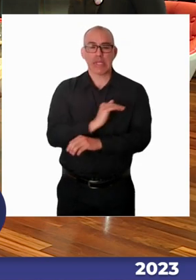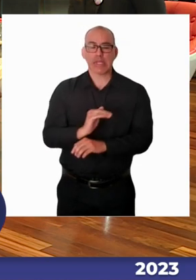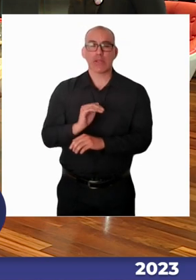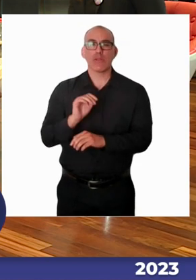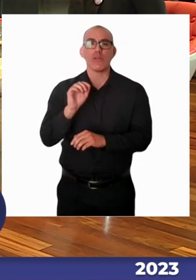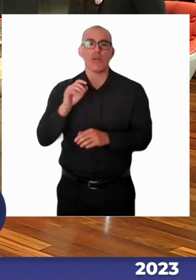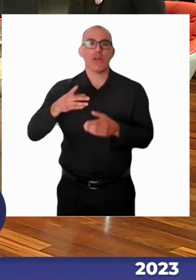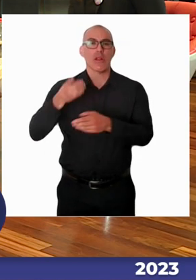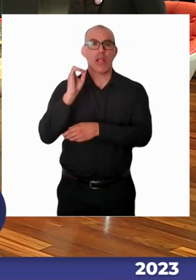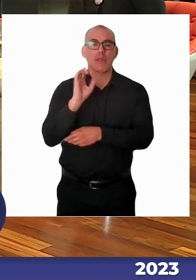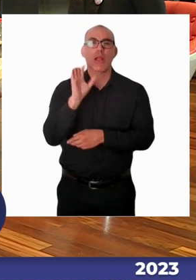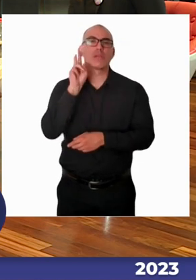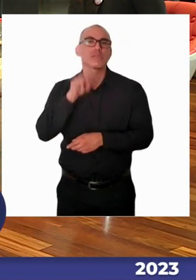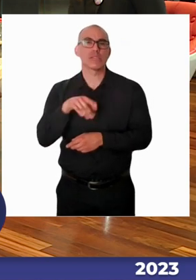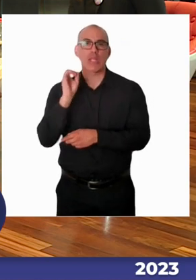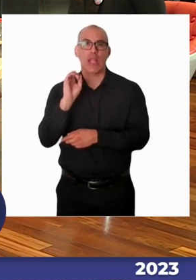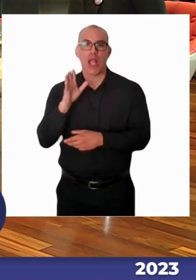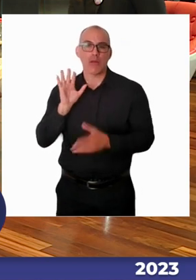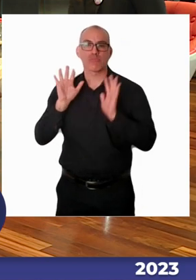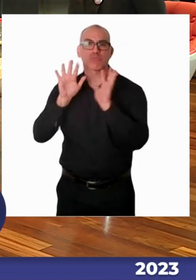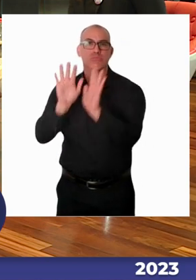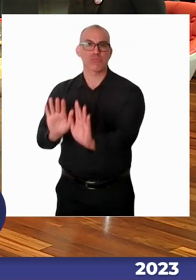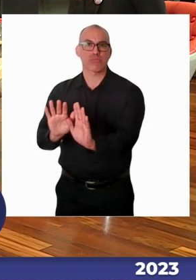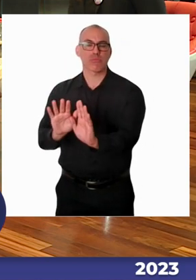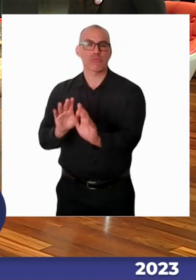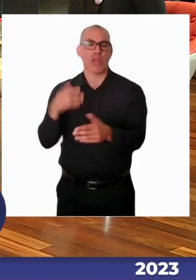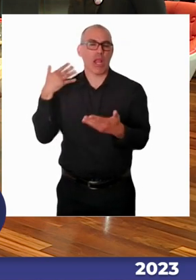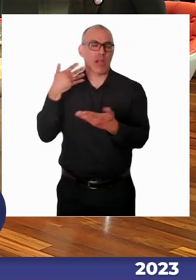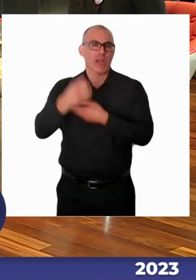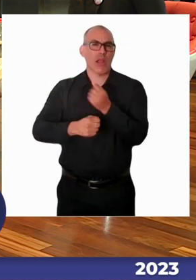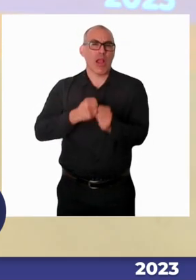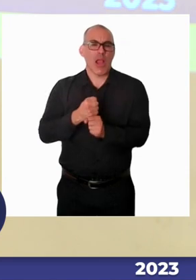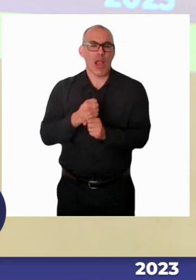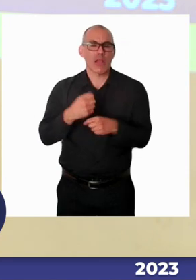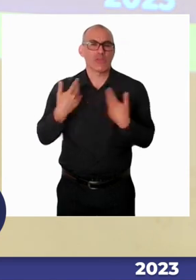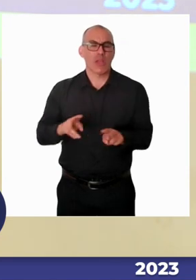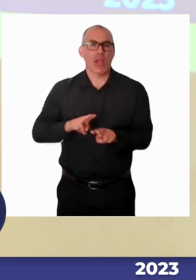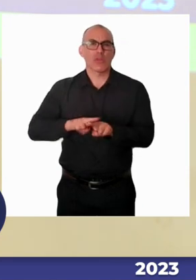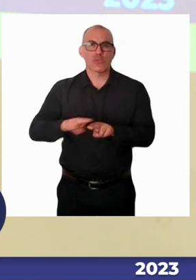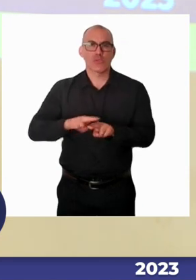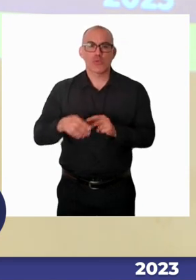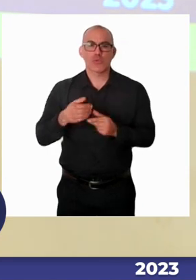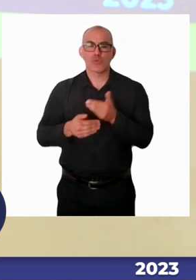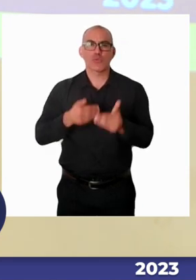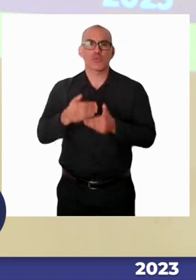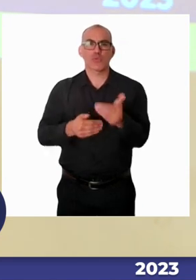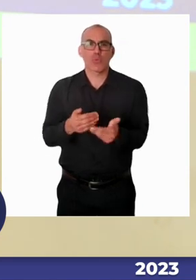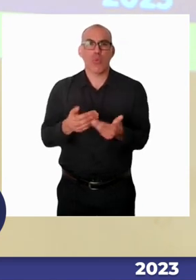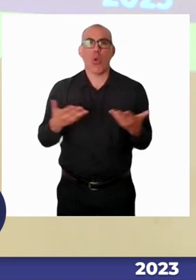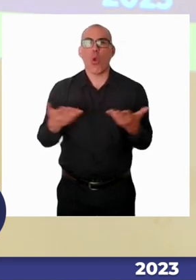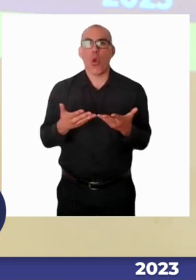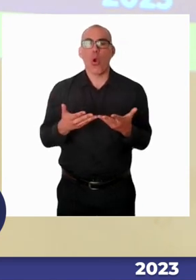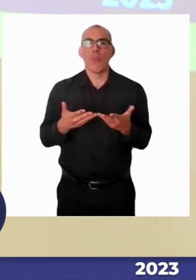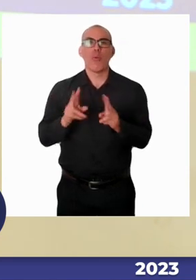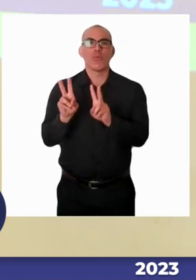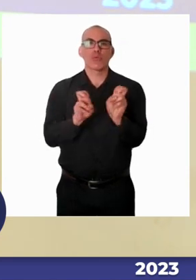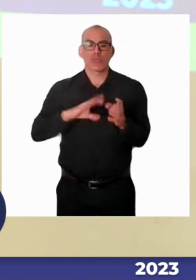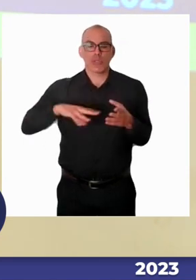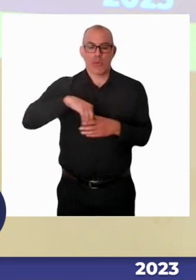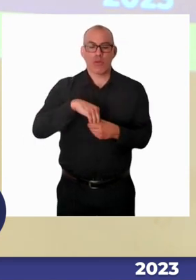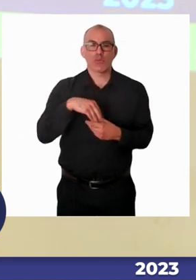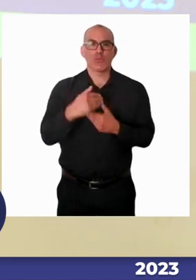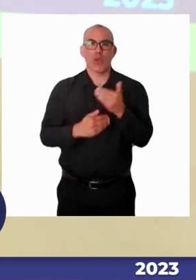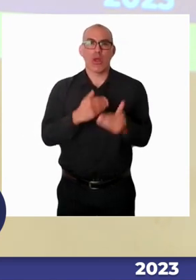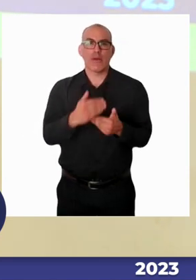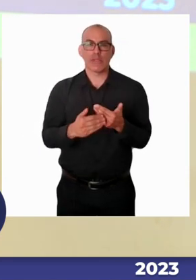cuesta a todos entender precisamente esa diversidad. La escuela especial que tú conoces en la región, la escuela especial de España, ¿no es